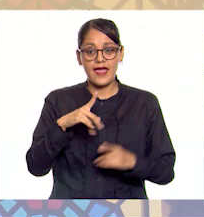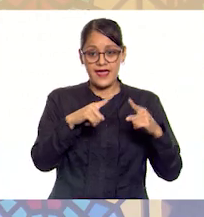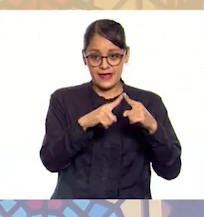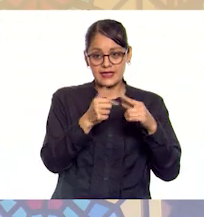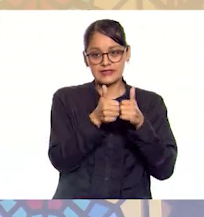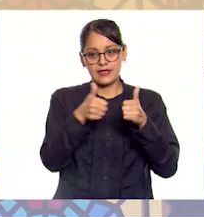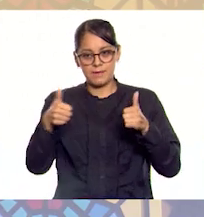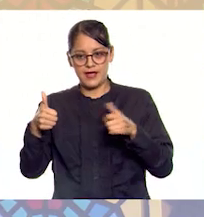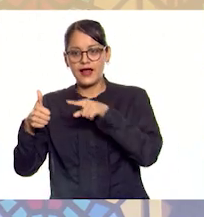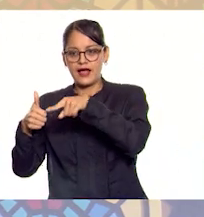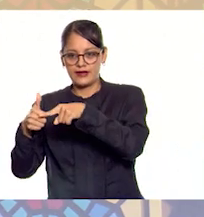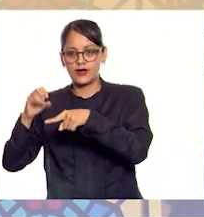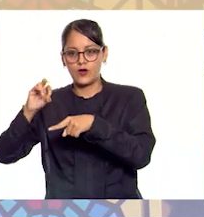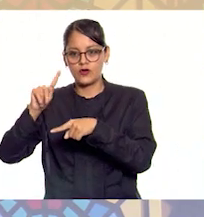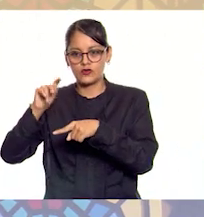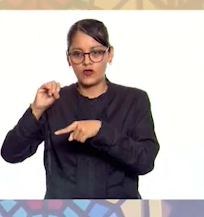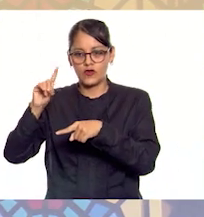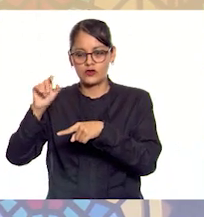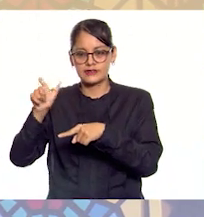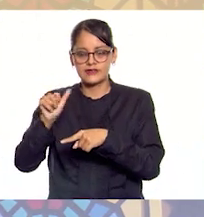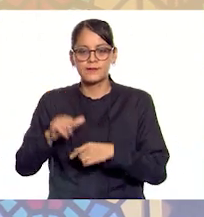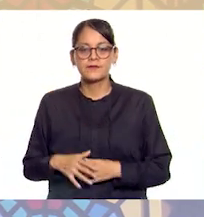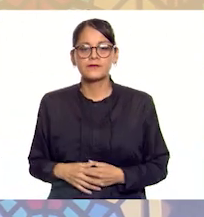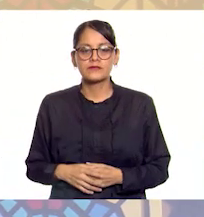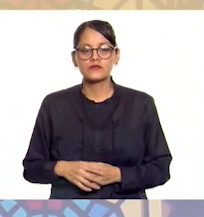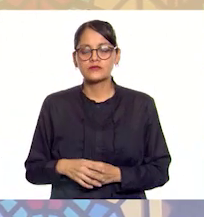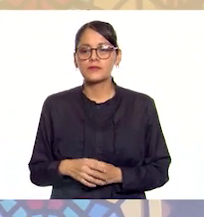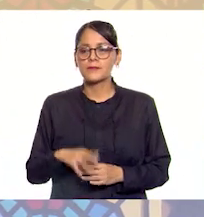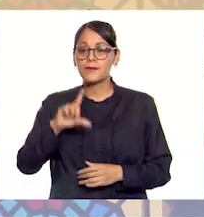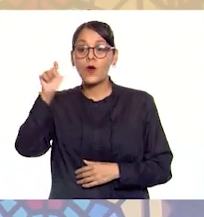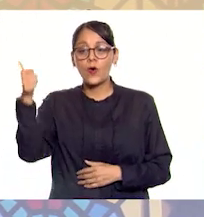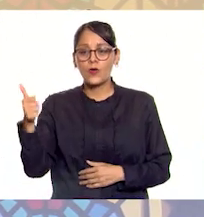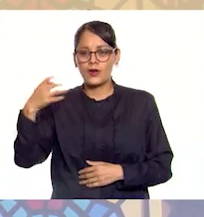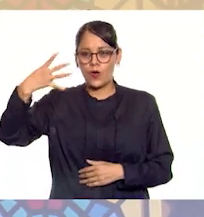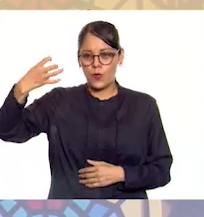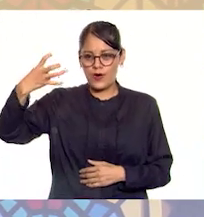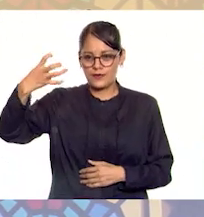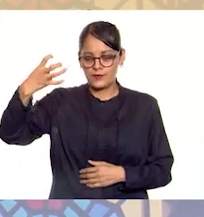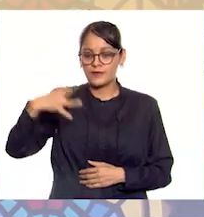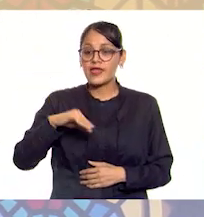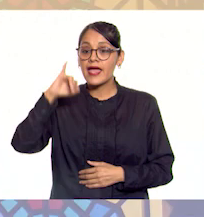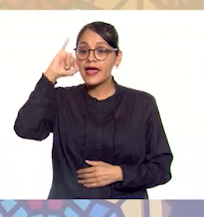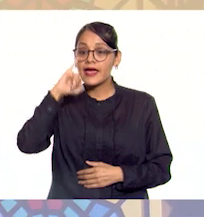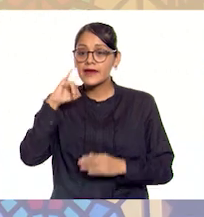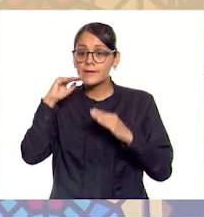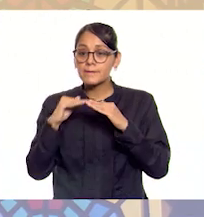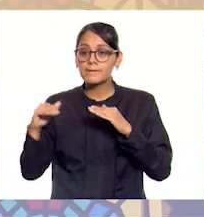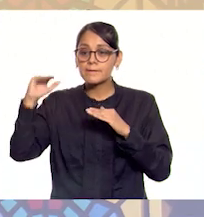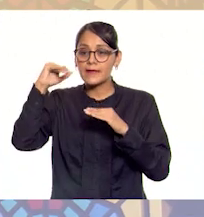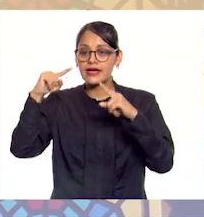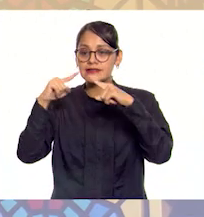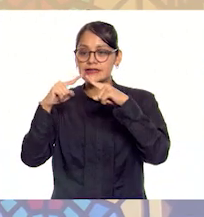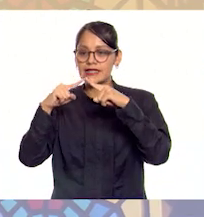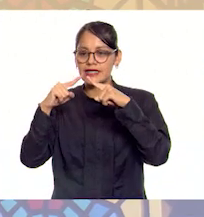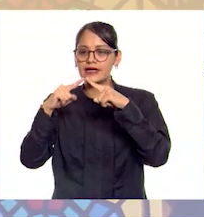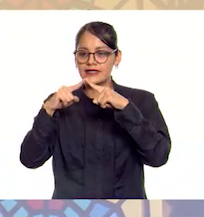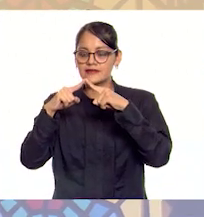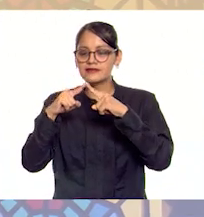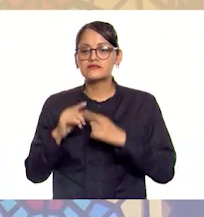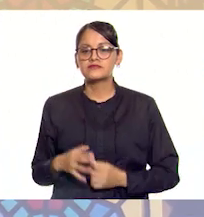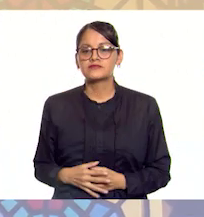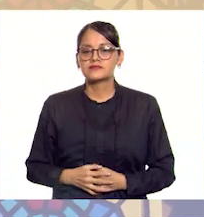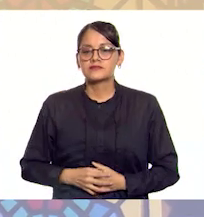y quedó la Iglesia ortodoxa. Vamos con la que sigue. La cuatro horizontal. Jefe máximo de la Iglesia del Imperio Bizantino.